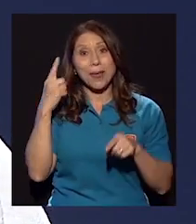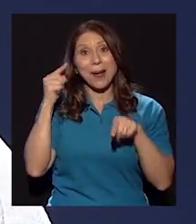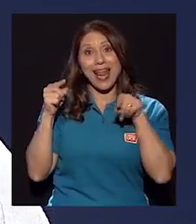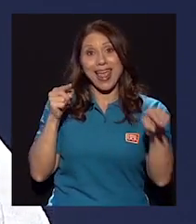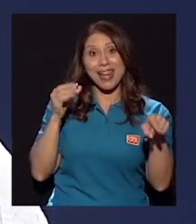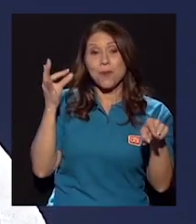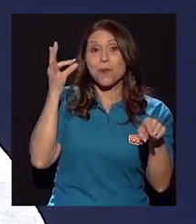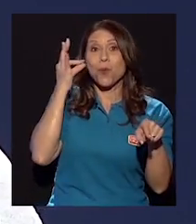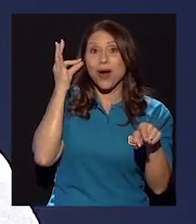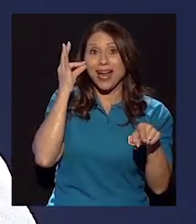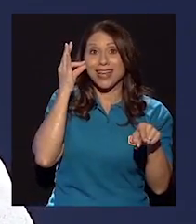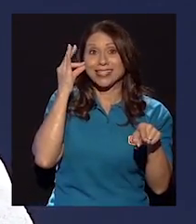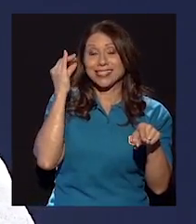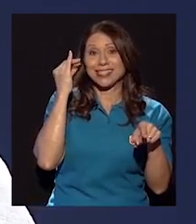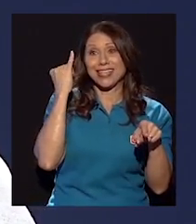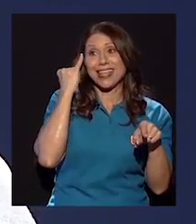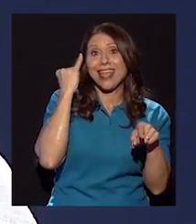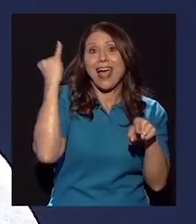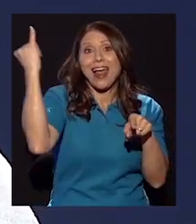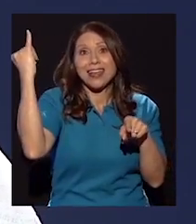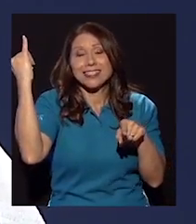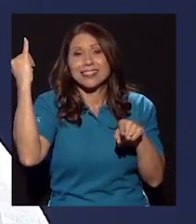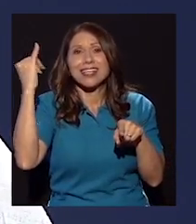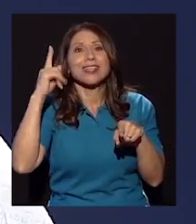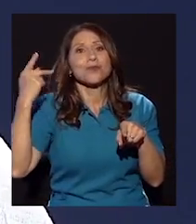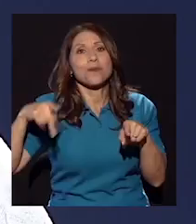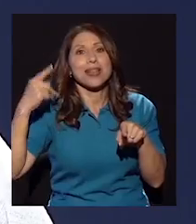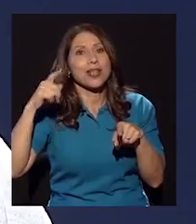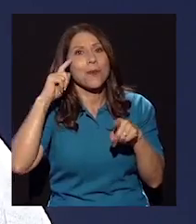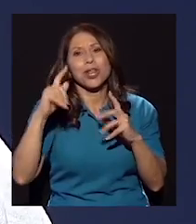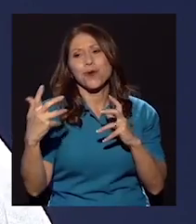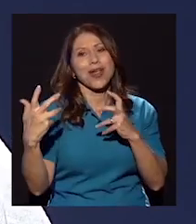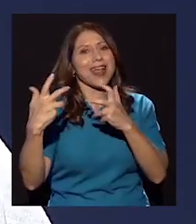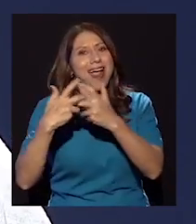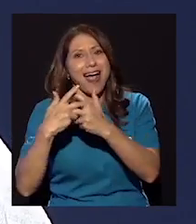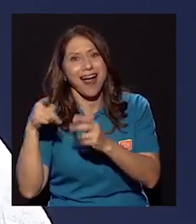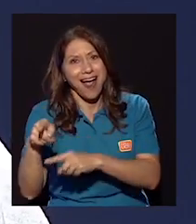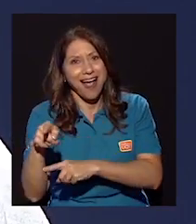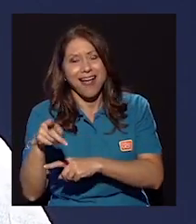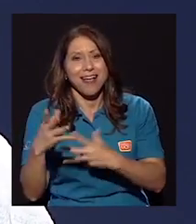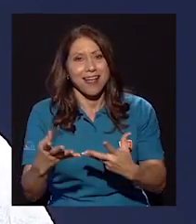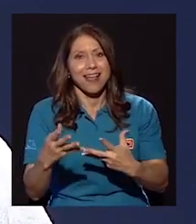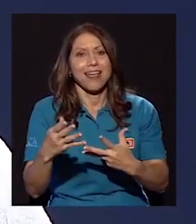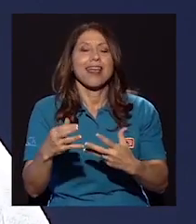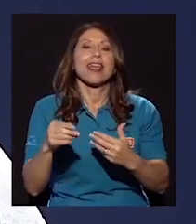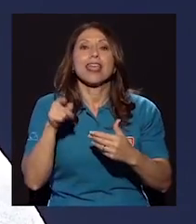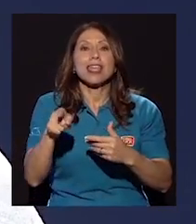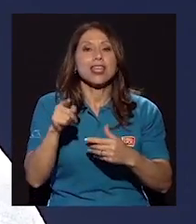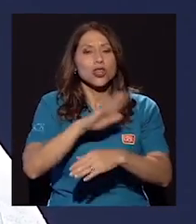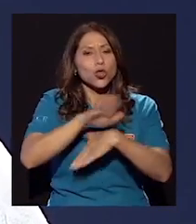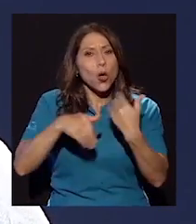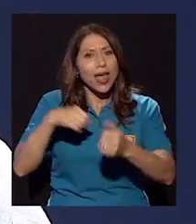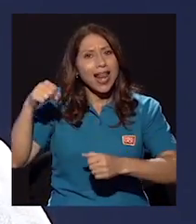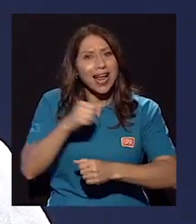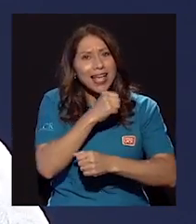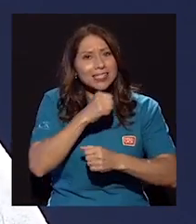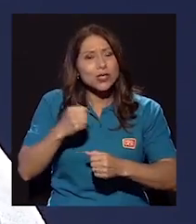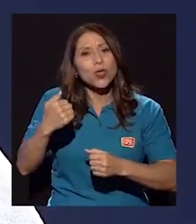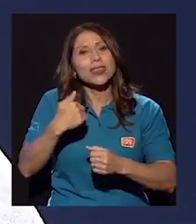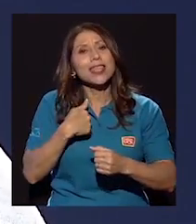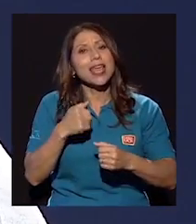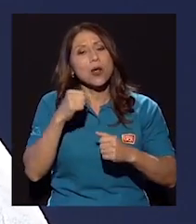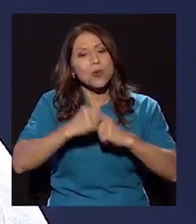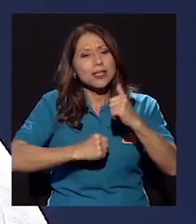encajan en la mujer ideal que tiene ese personaje principal. Y porque hay un momento, bueno, toda la canción tiene una estructura circular